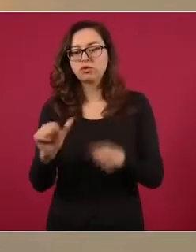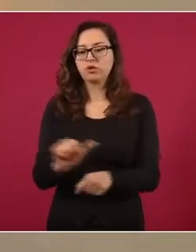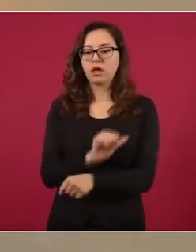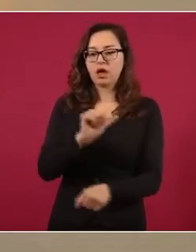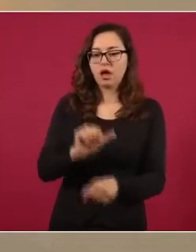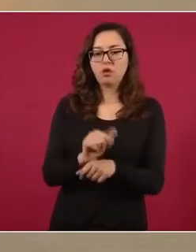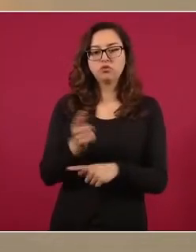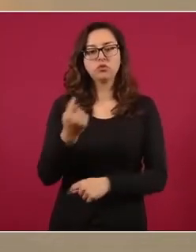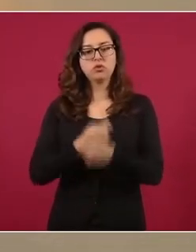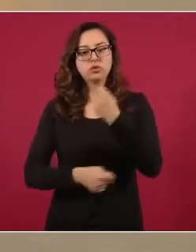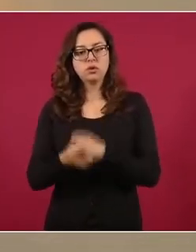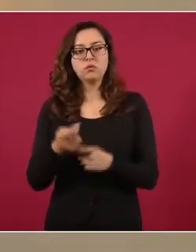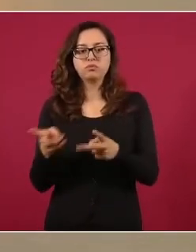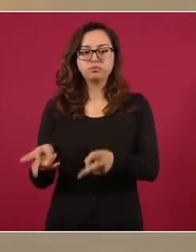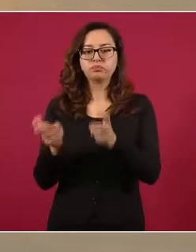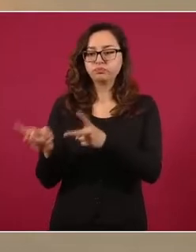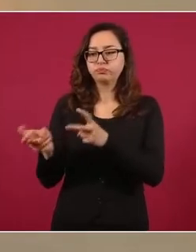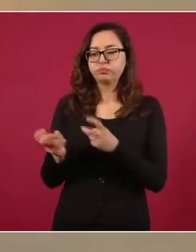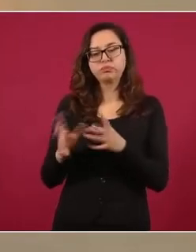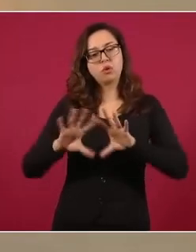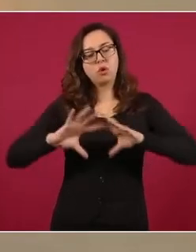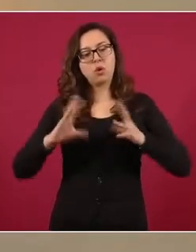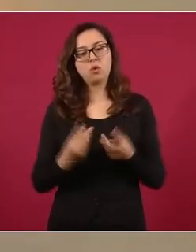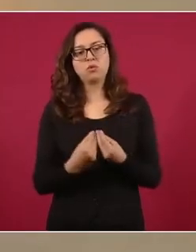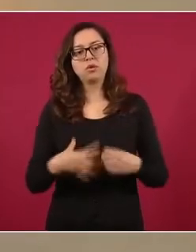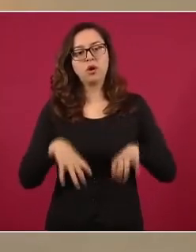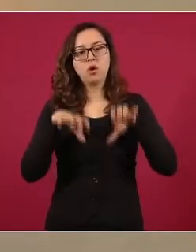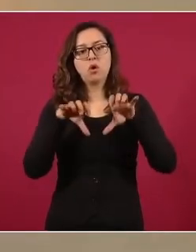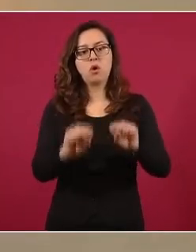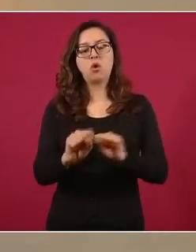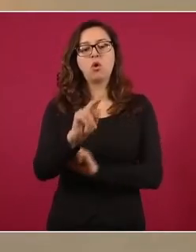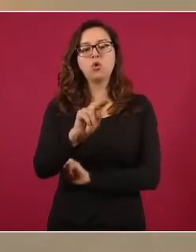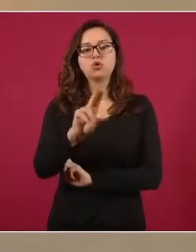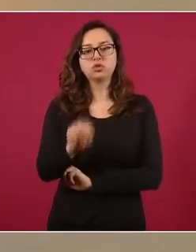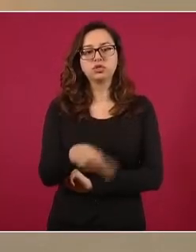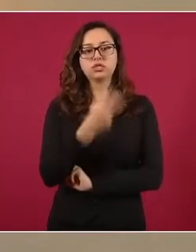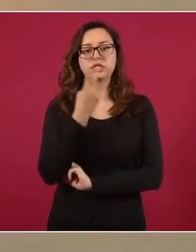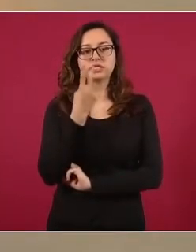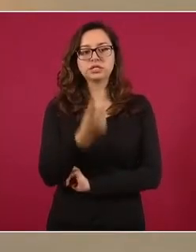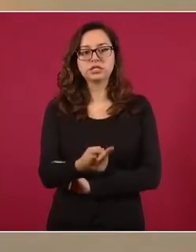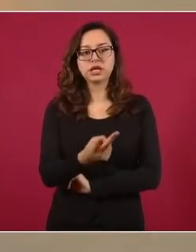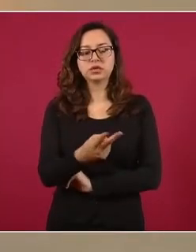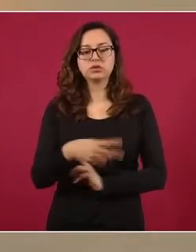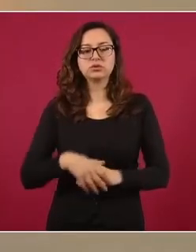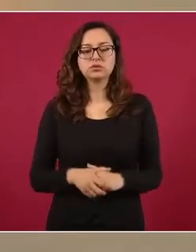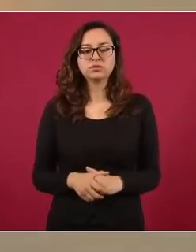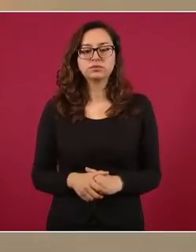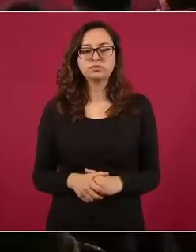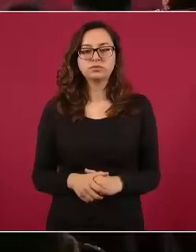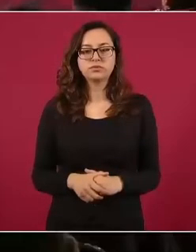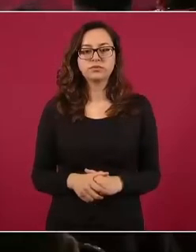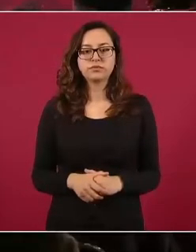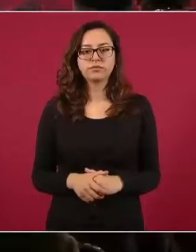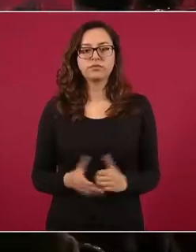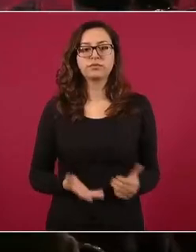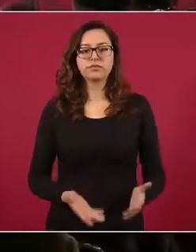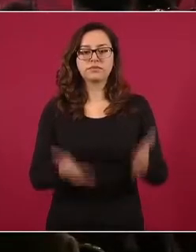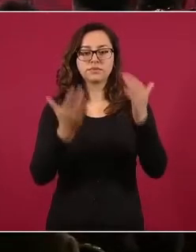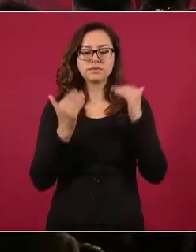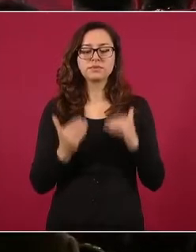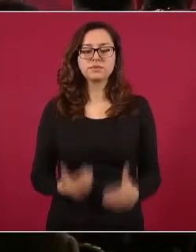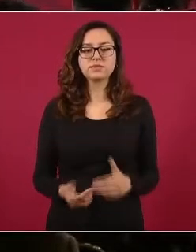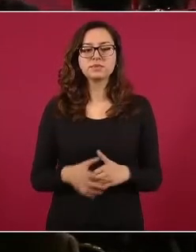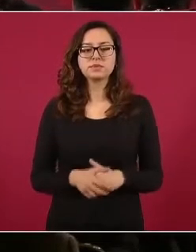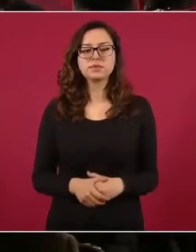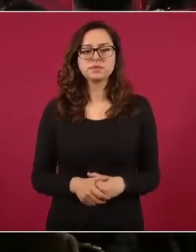total, 82 órdenes de aprehensión ejecutadas y 82 detenidos. Siguiente. También informar